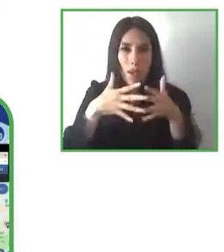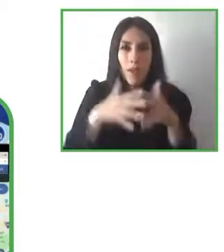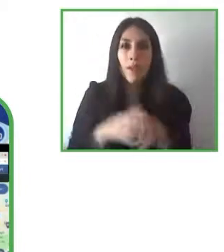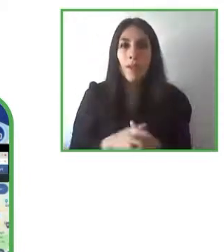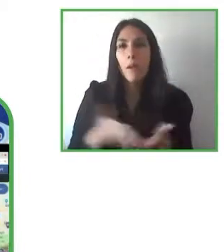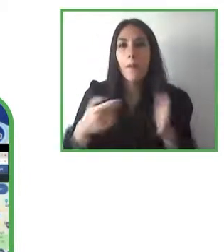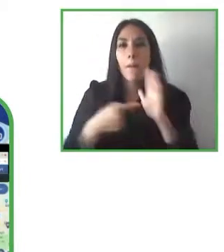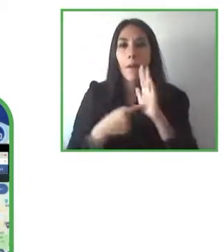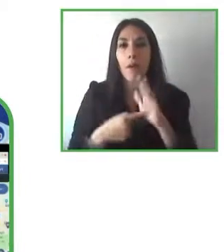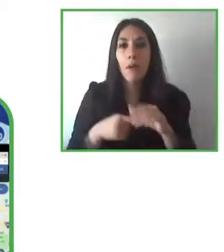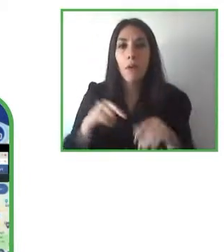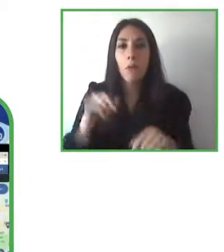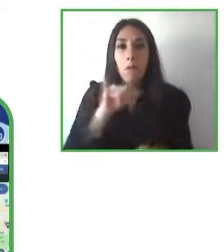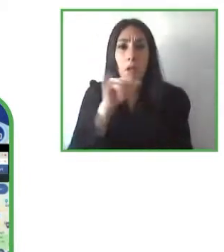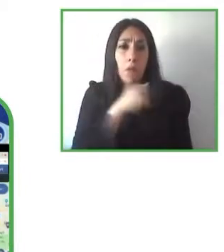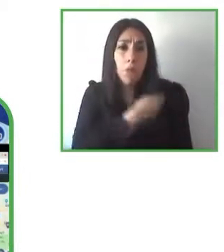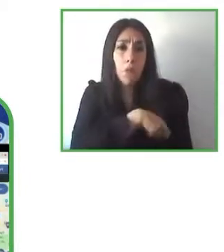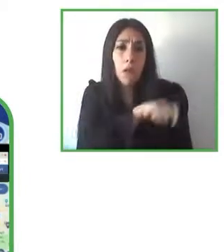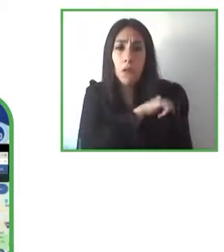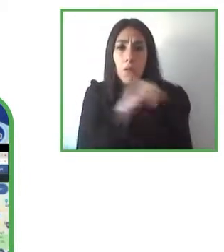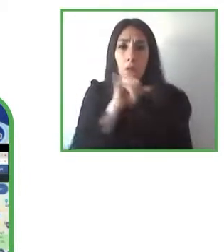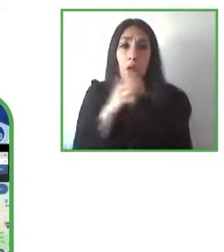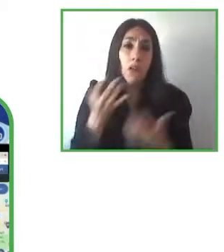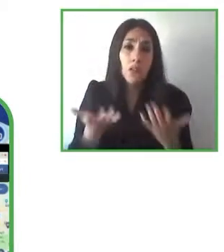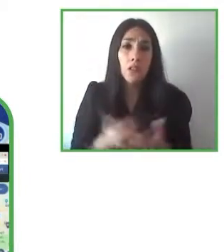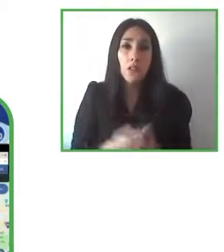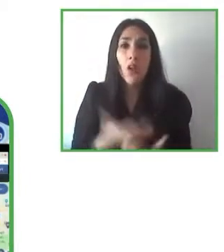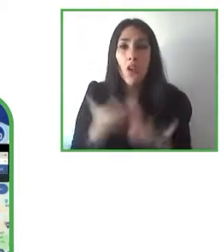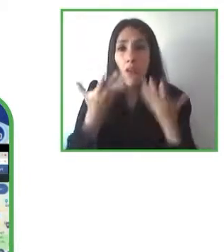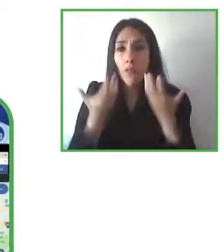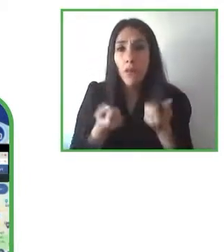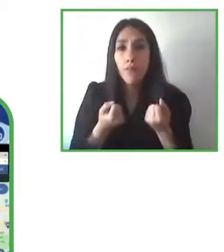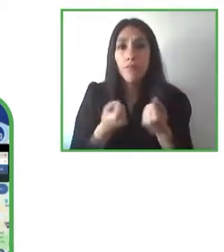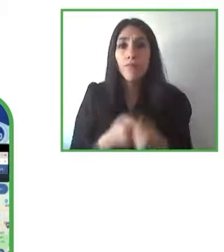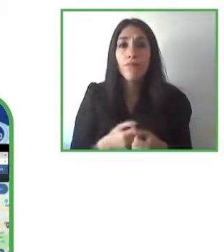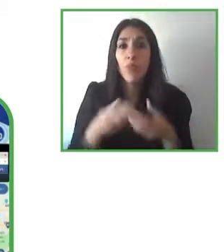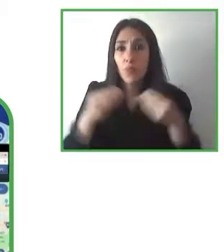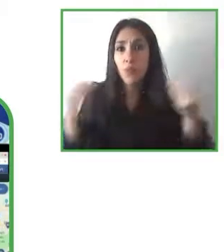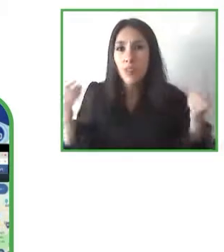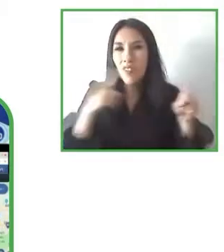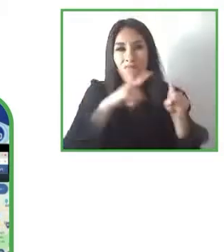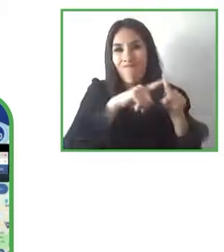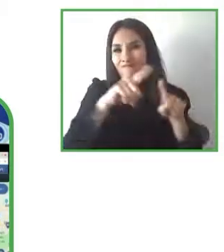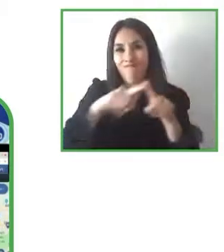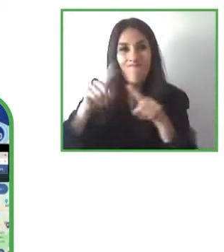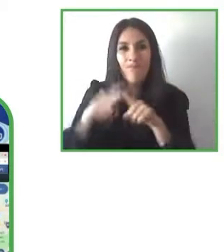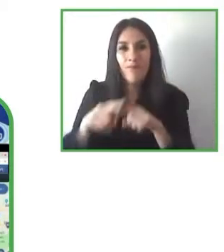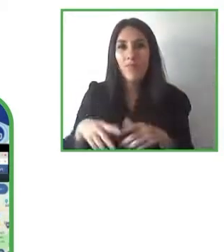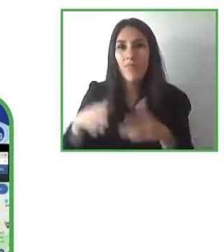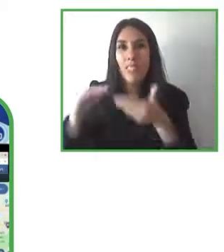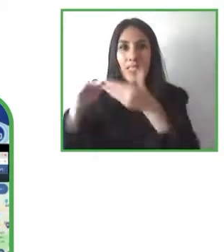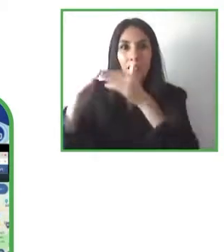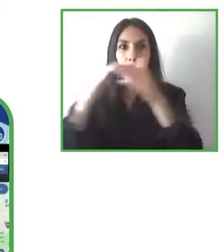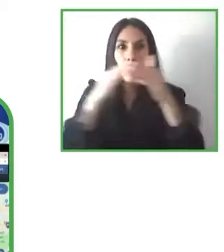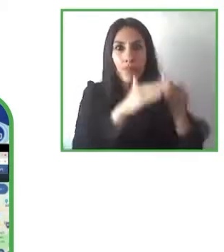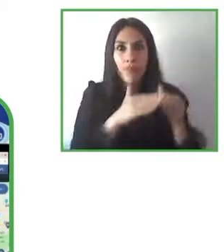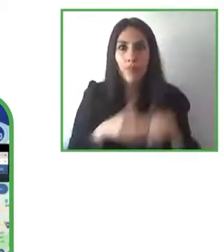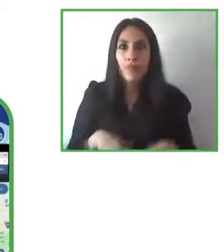muchísima muchísima diferencia entre pueblos o ciudades ya nosotros tenemos